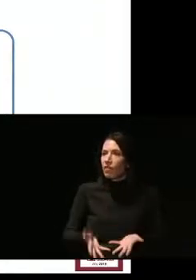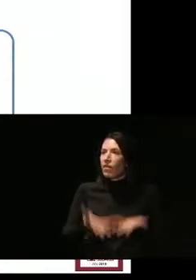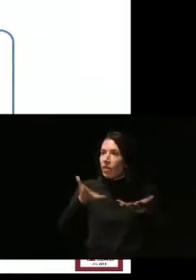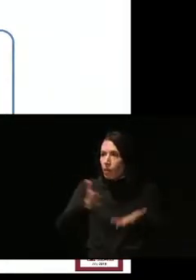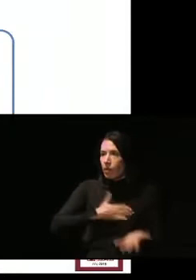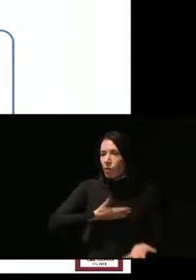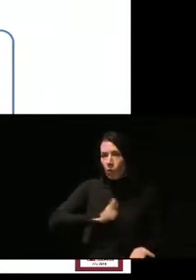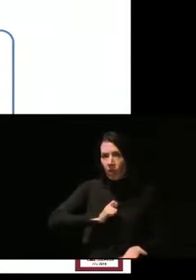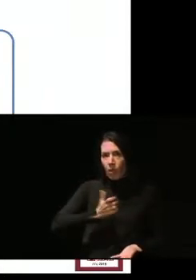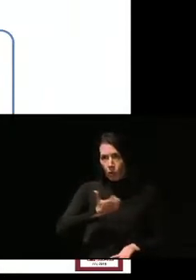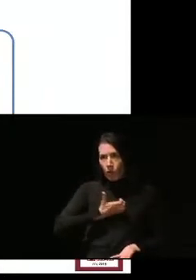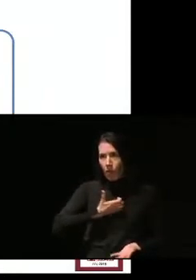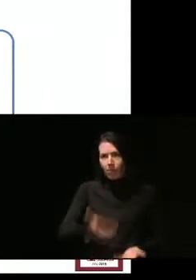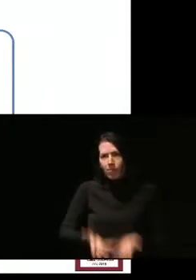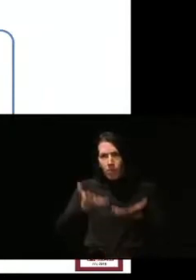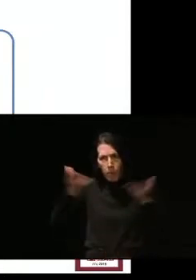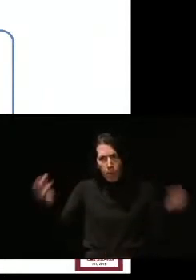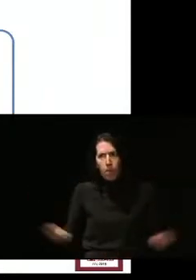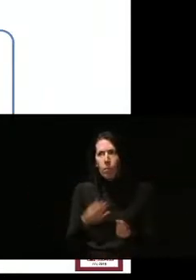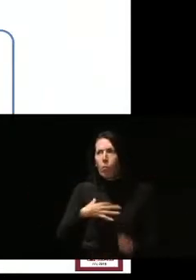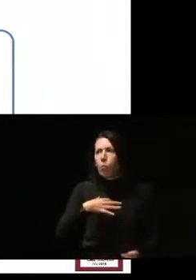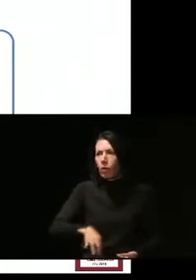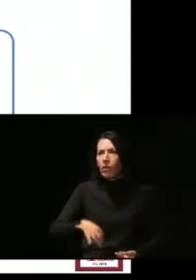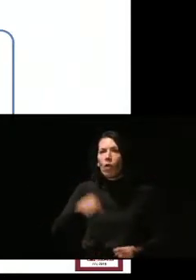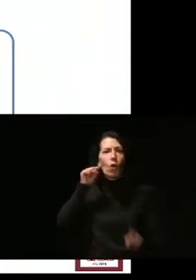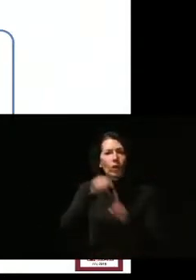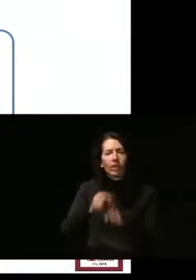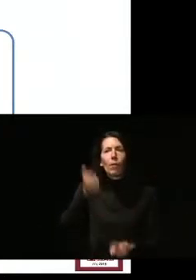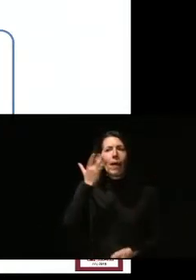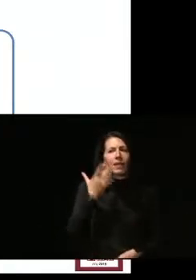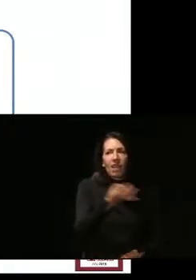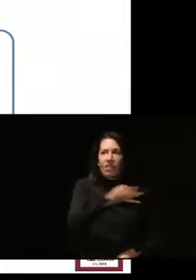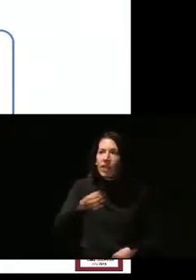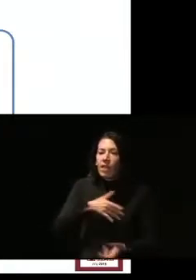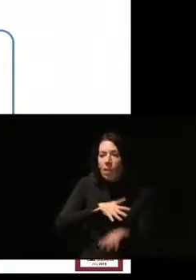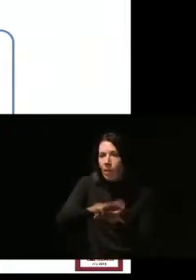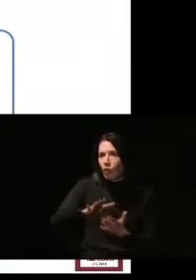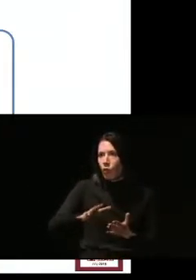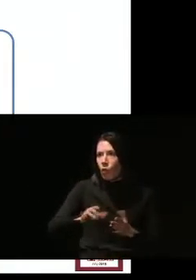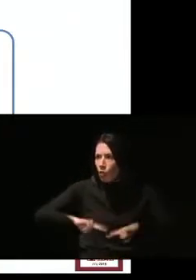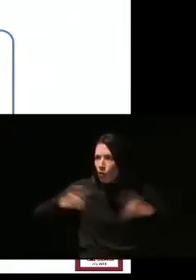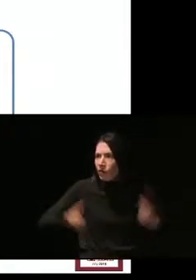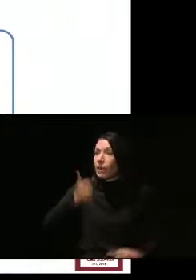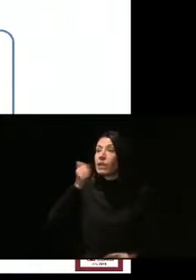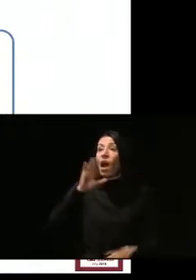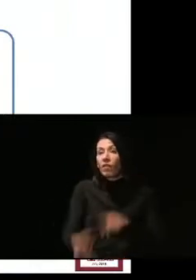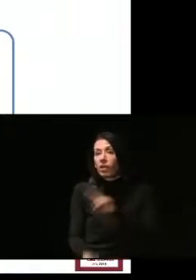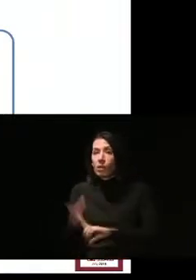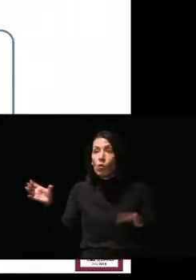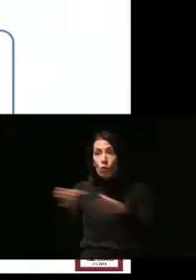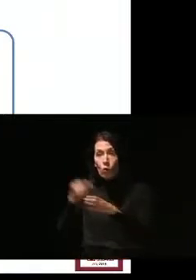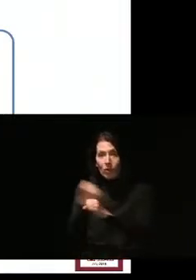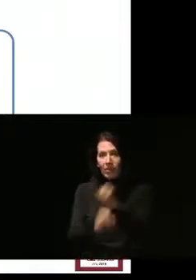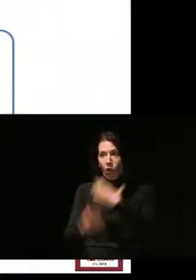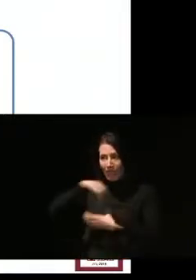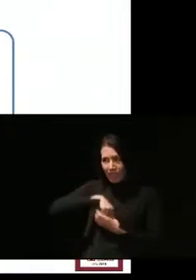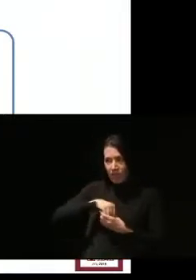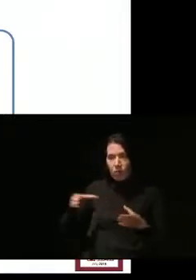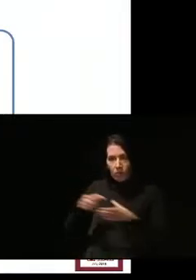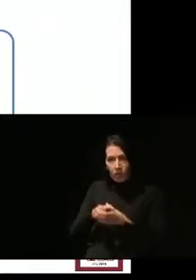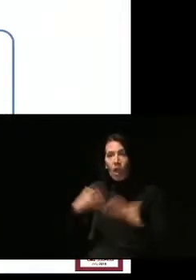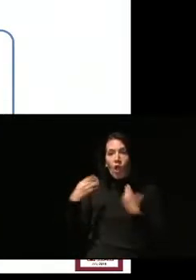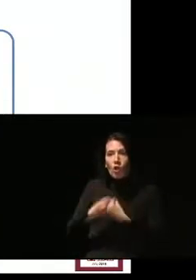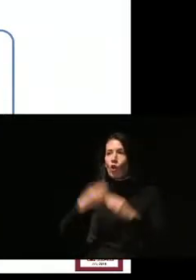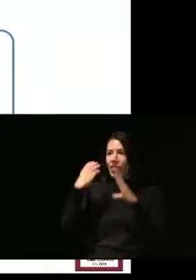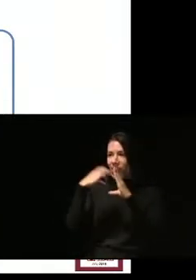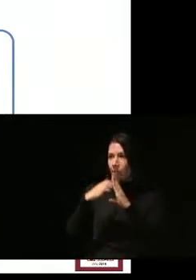por Policía Municipal y conseguir una mayor eficacia y un mayor impacto. Por lo tanto, creamos un grupo de trabajo interno, junto con